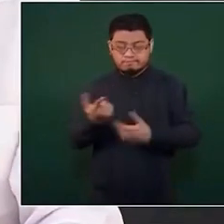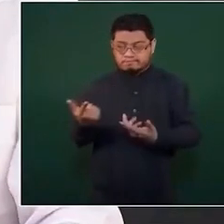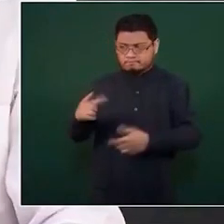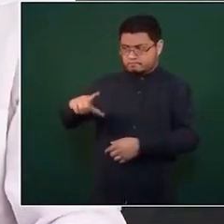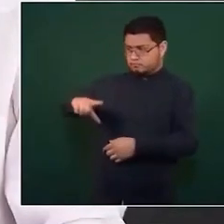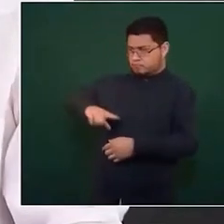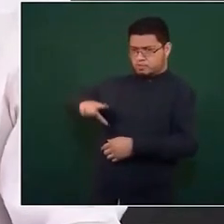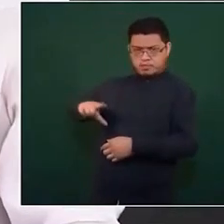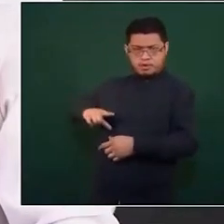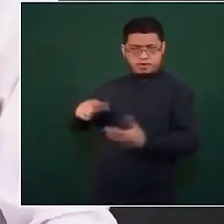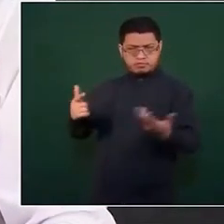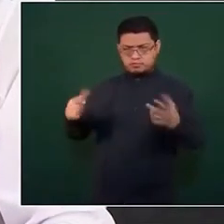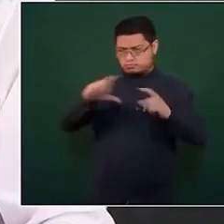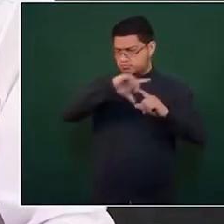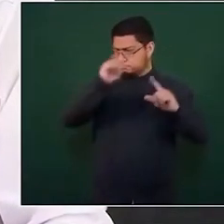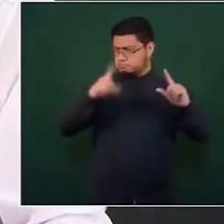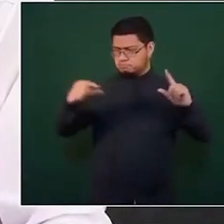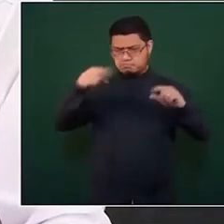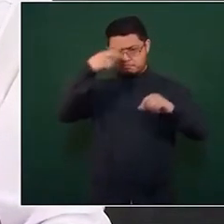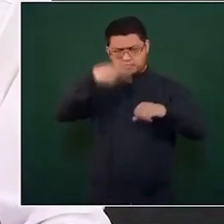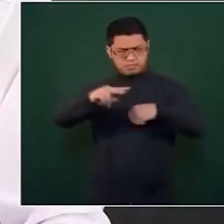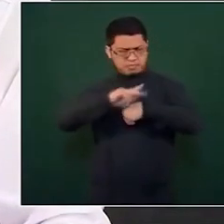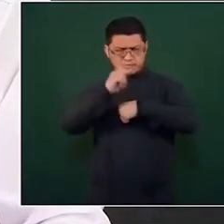¿no tiene los recursos suficientes?